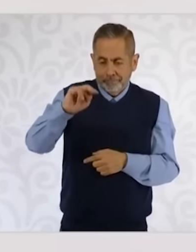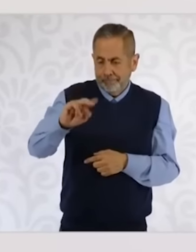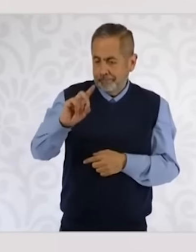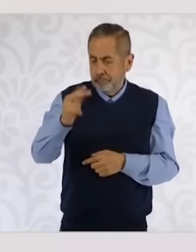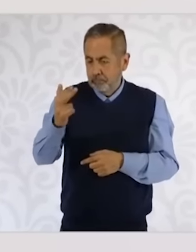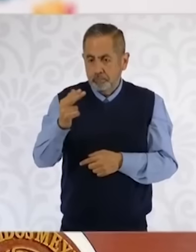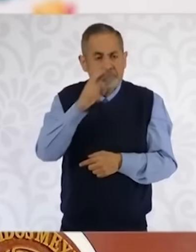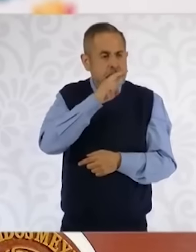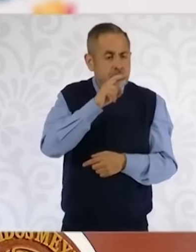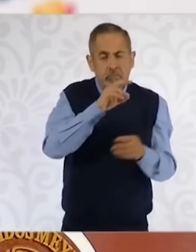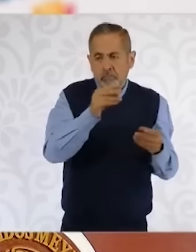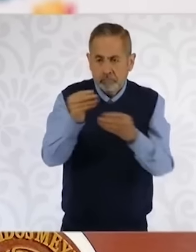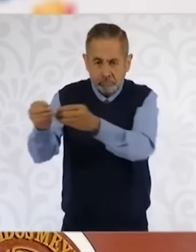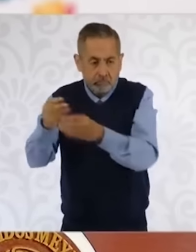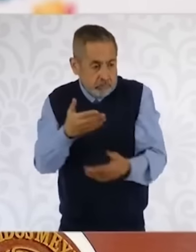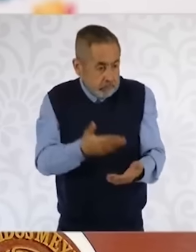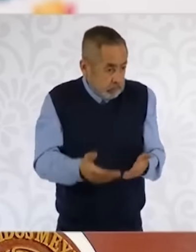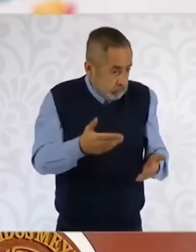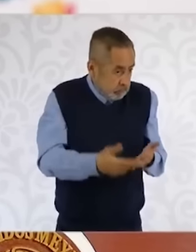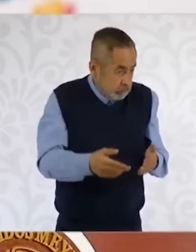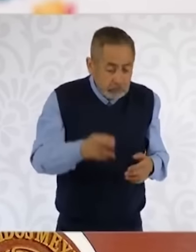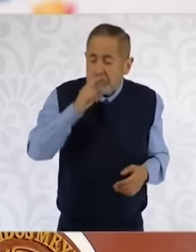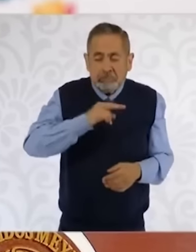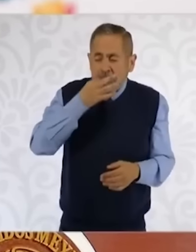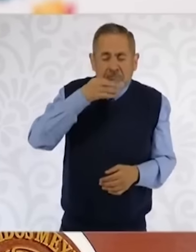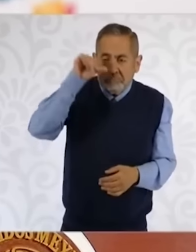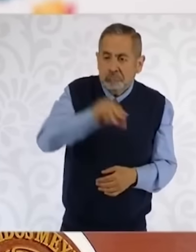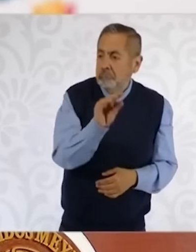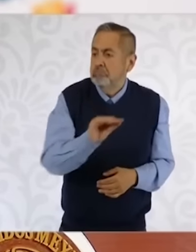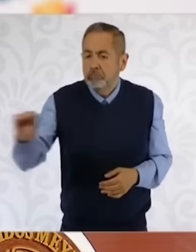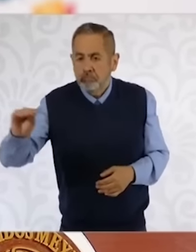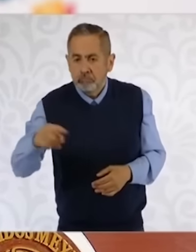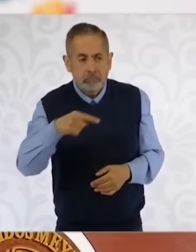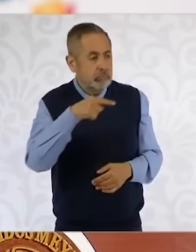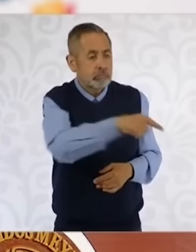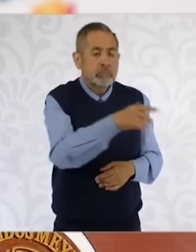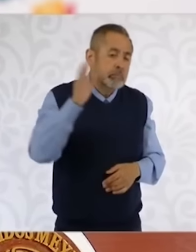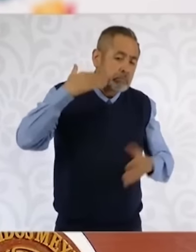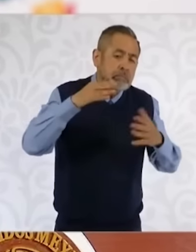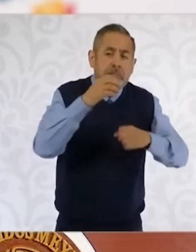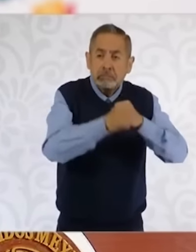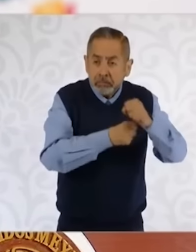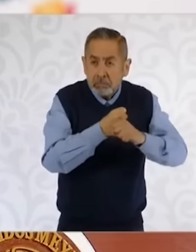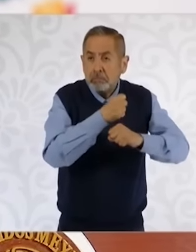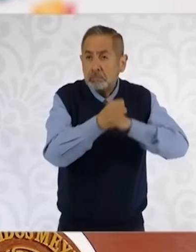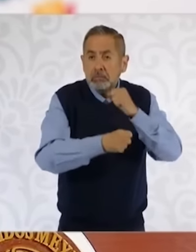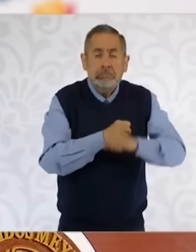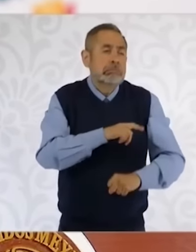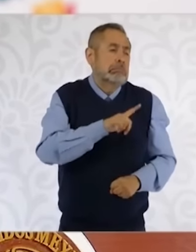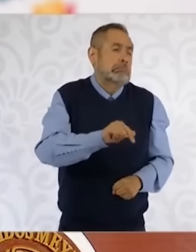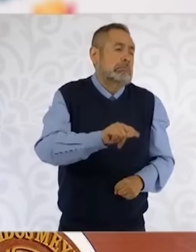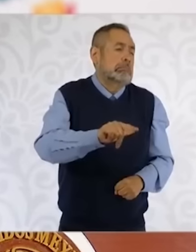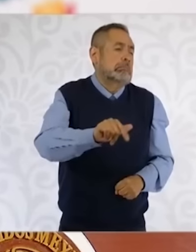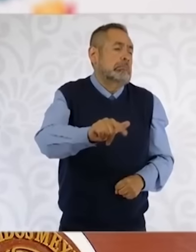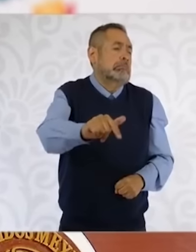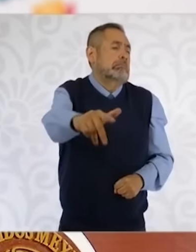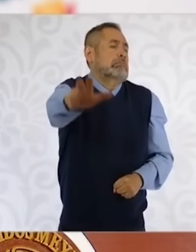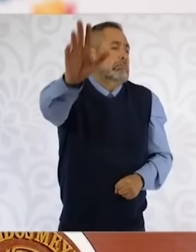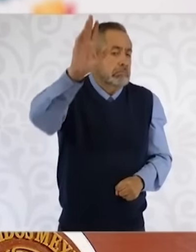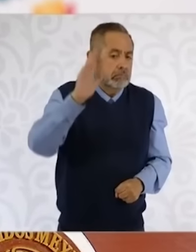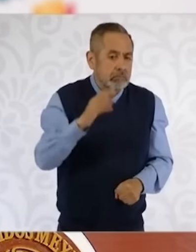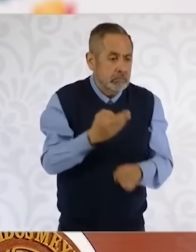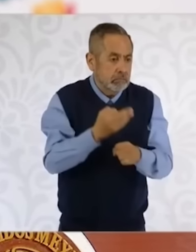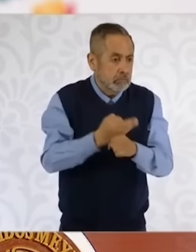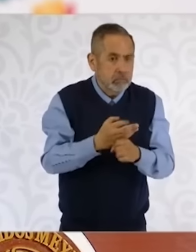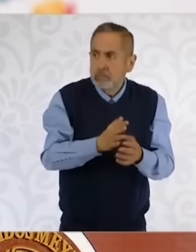a miembros del Poder Judicial de la Federación y organizaciones de la sociedad civil por la aprobación de la reforma constitucional al poder mencionado.